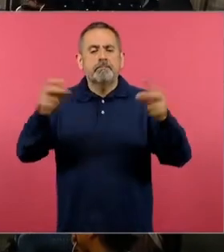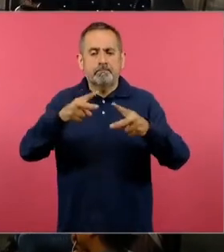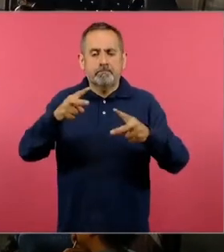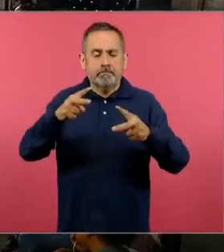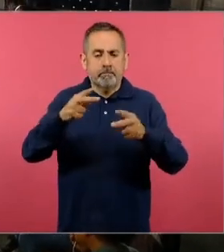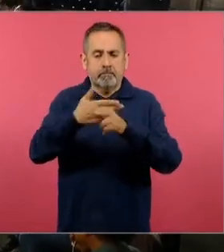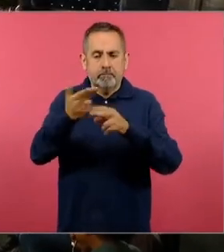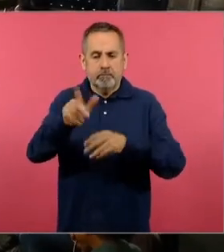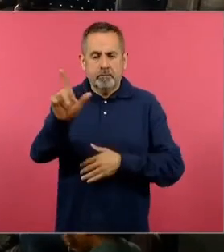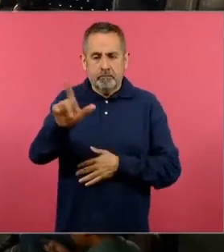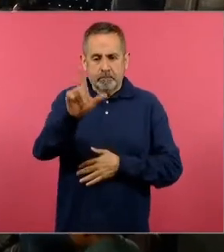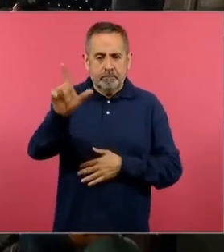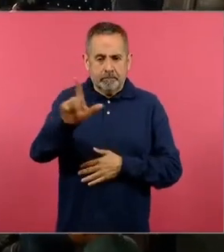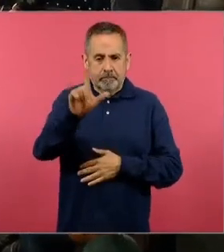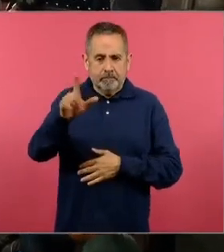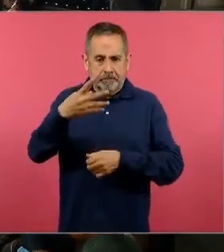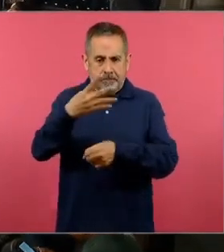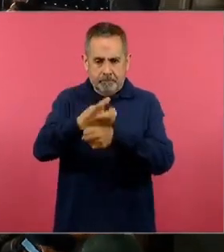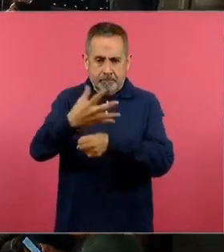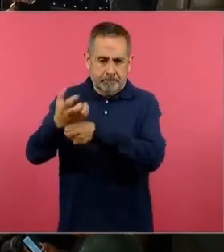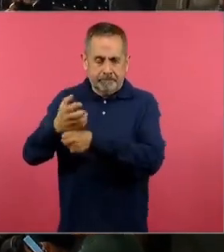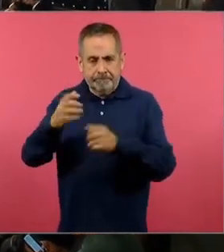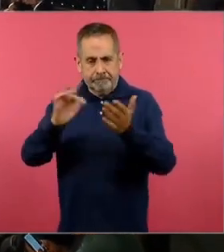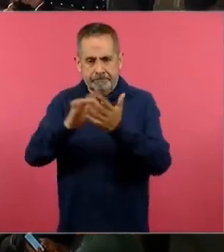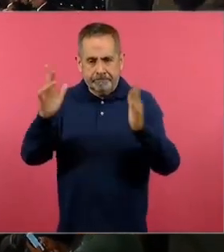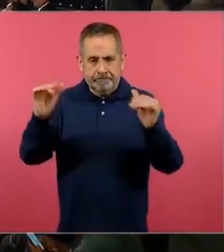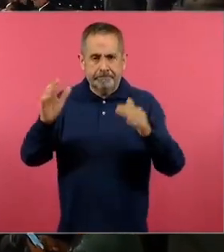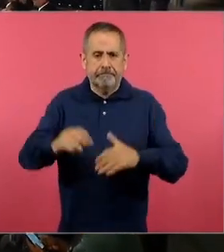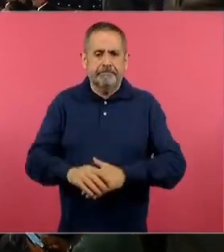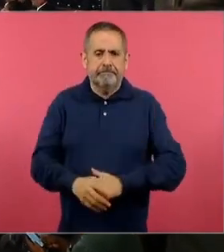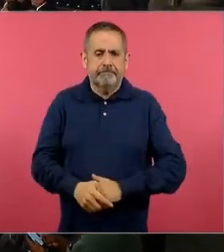el lunes en cuarto grado. Gracias.